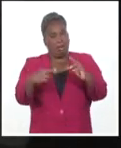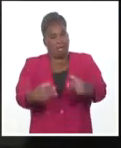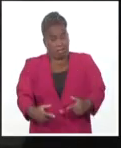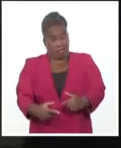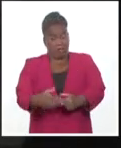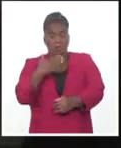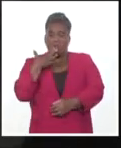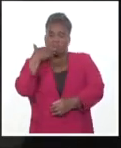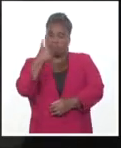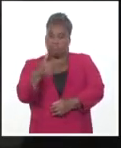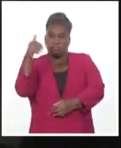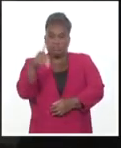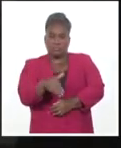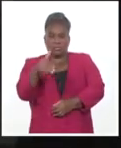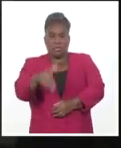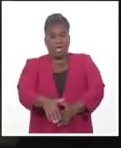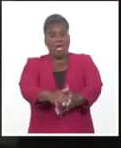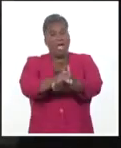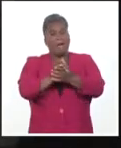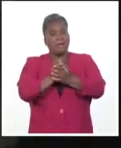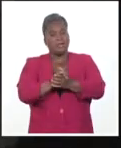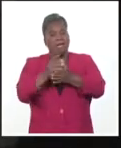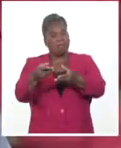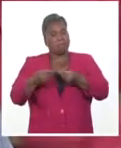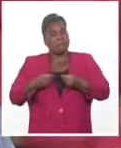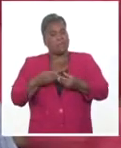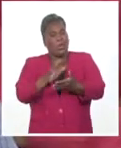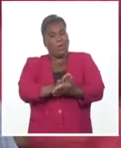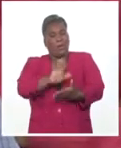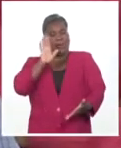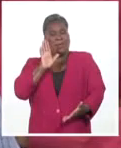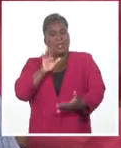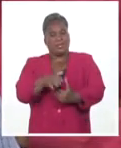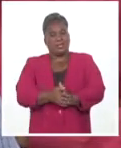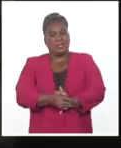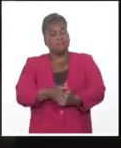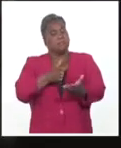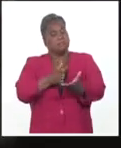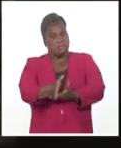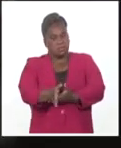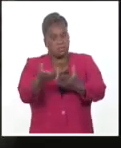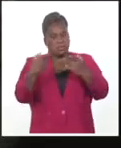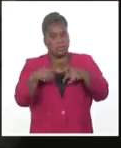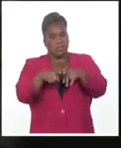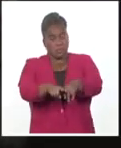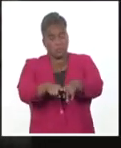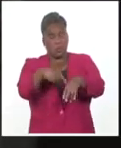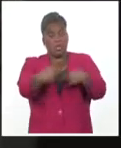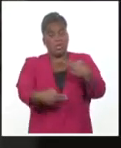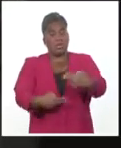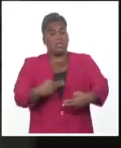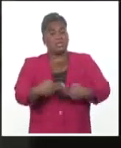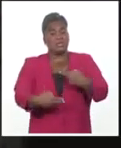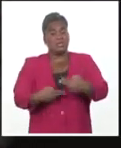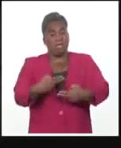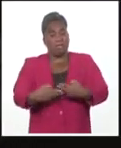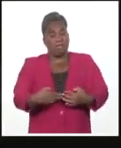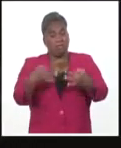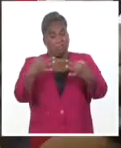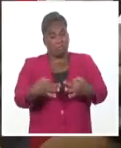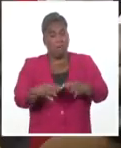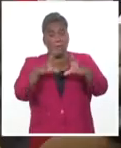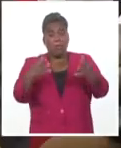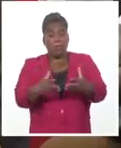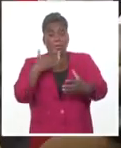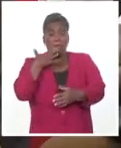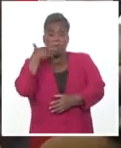presencia y amistad nos anima y compromete. Seguiremos juntos entonces construyendo y haciendo realidad un mundo